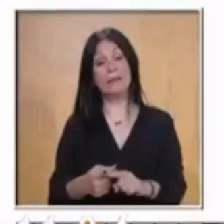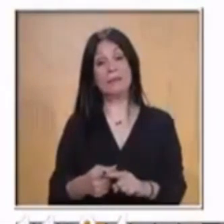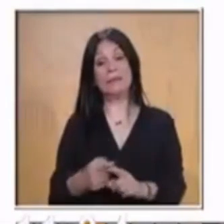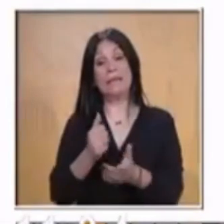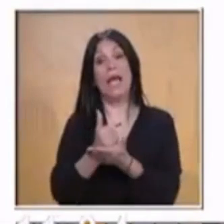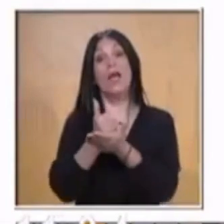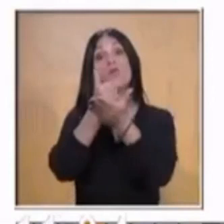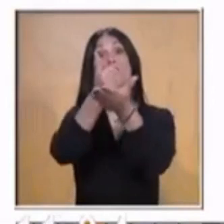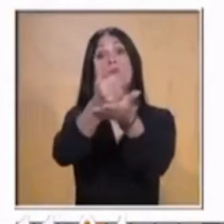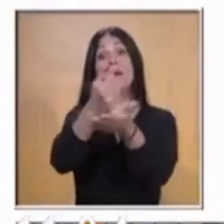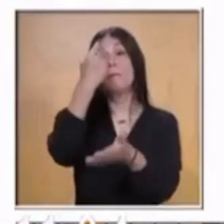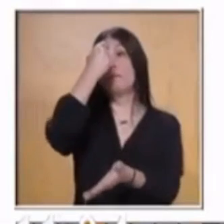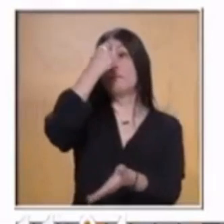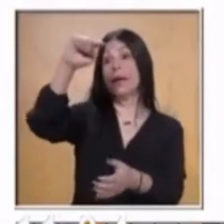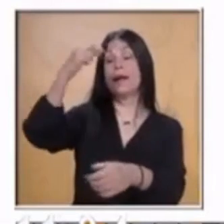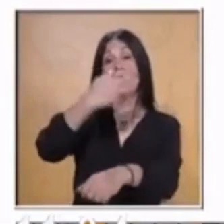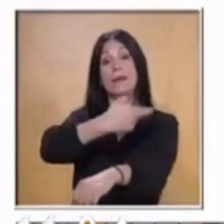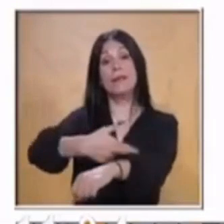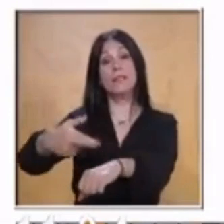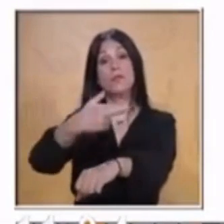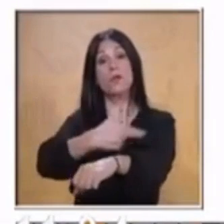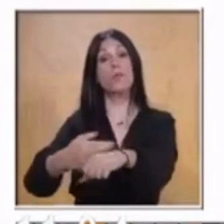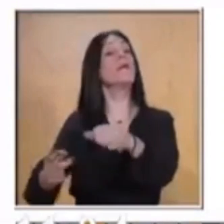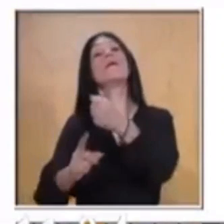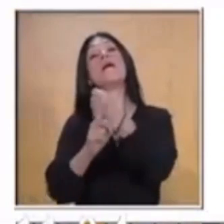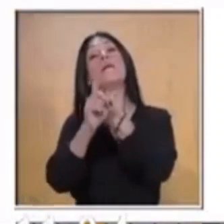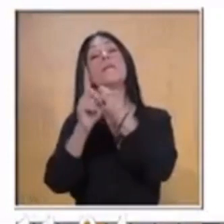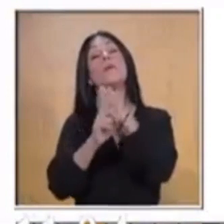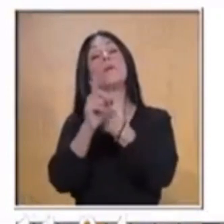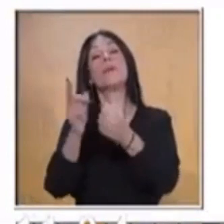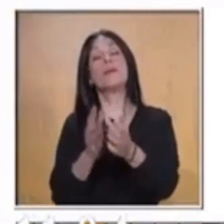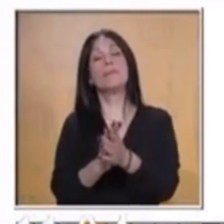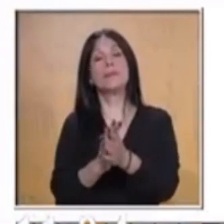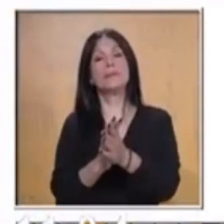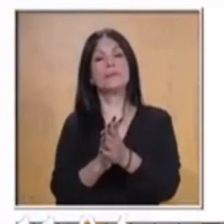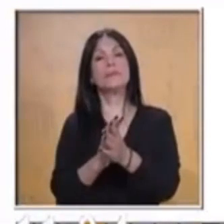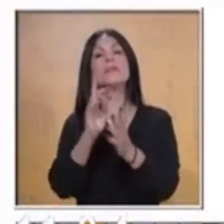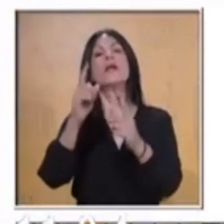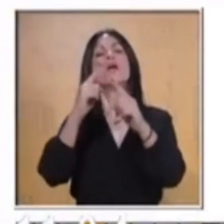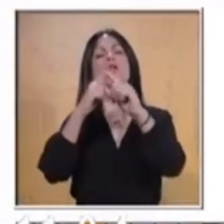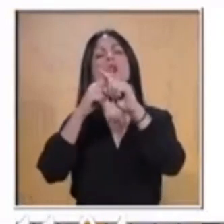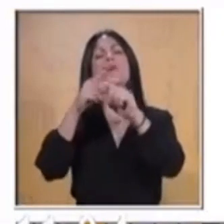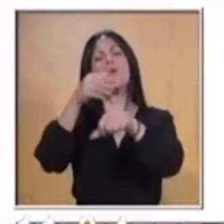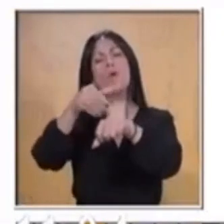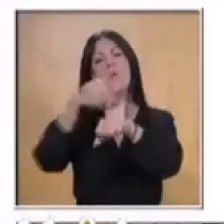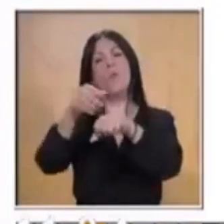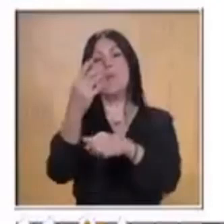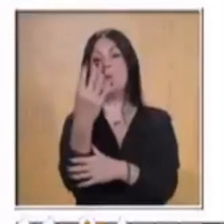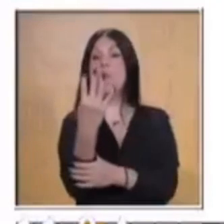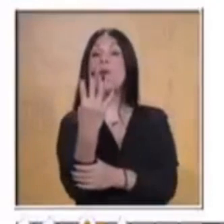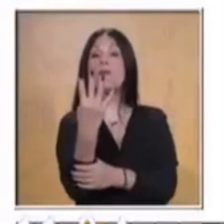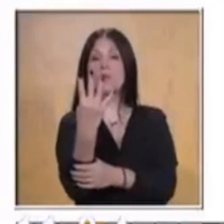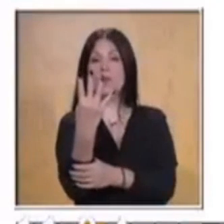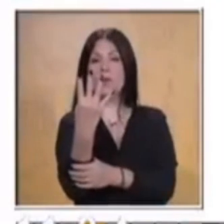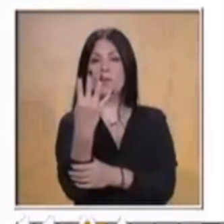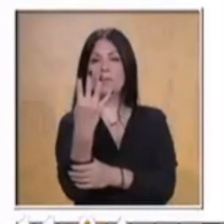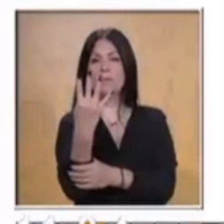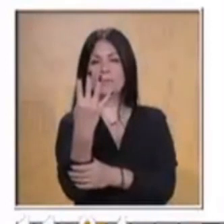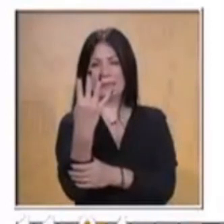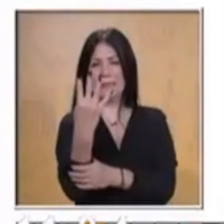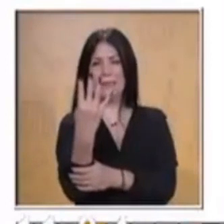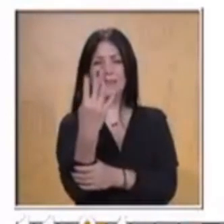de problemas. Muy bien. Y ahora, ¿qué número multiplicado por 4 te da como resultado 24?